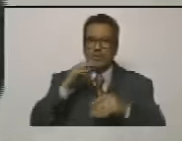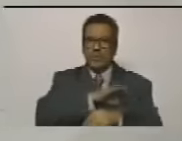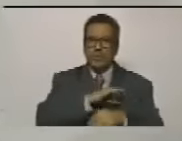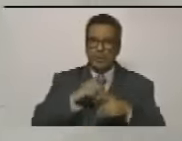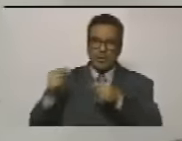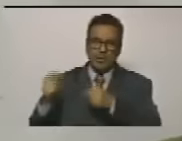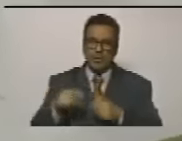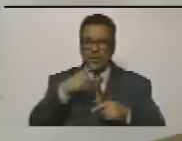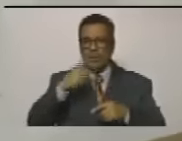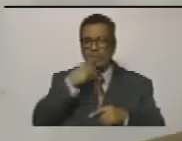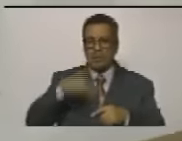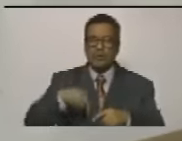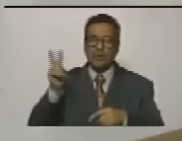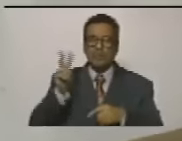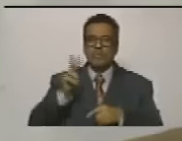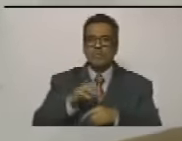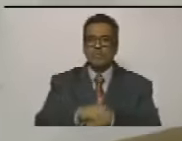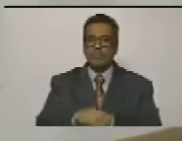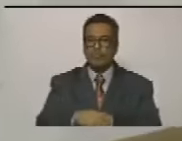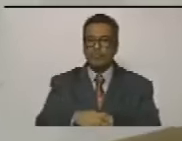económica política de Venezuela